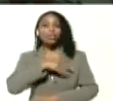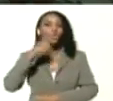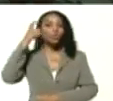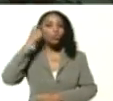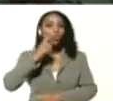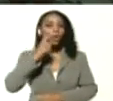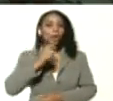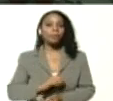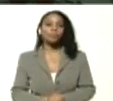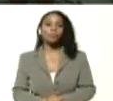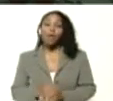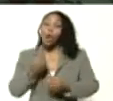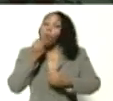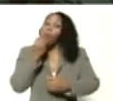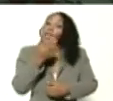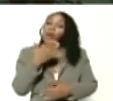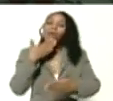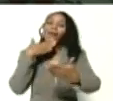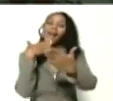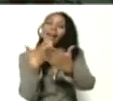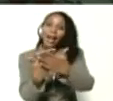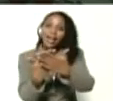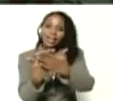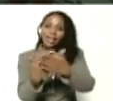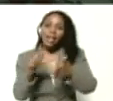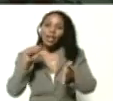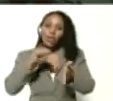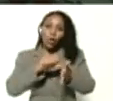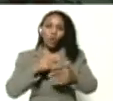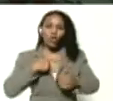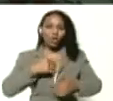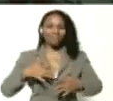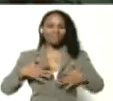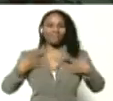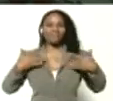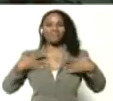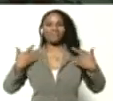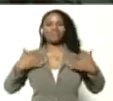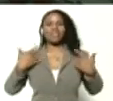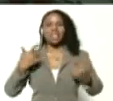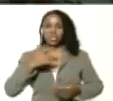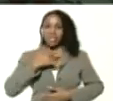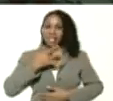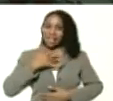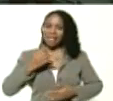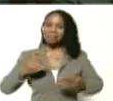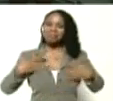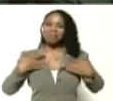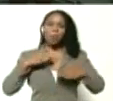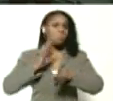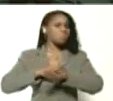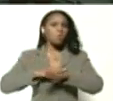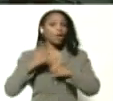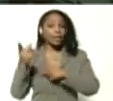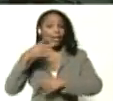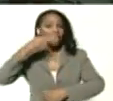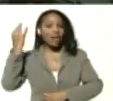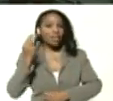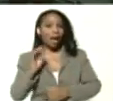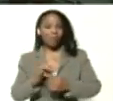bueno gracias Coro me siento feliz me siento feliz porque es una verdad